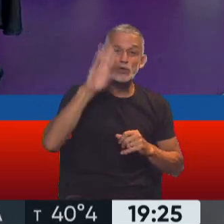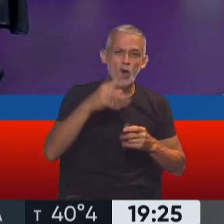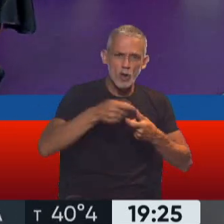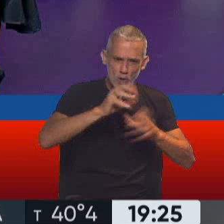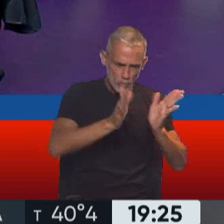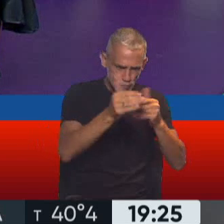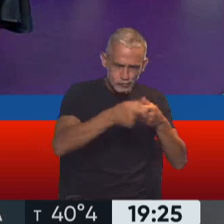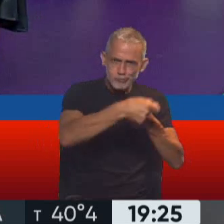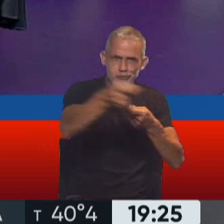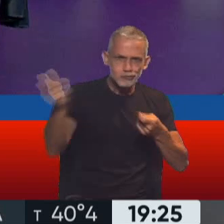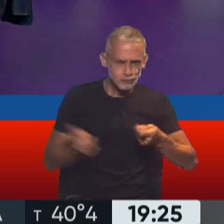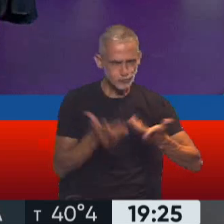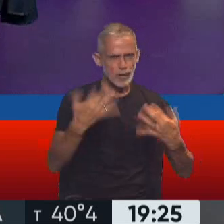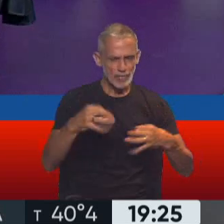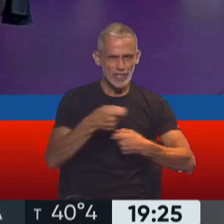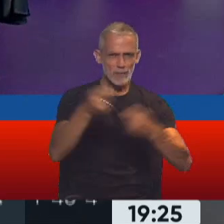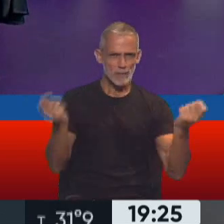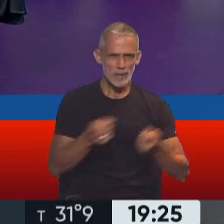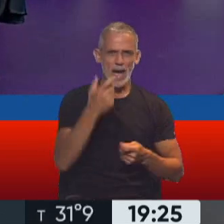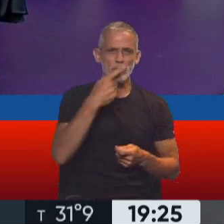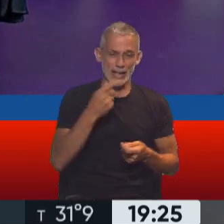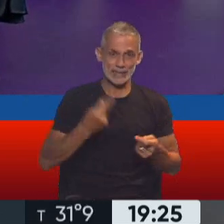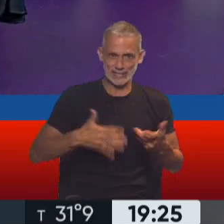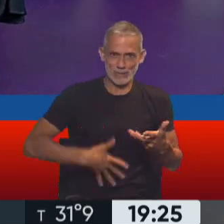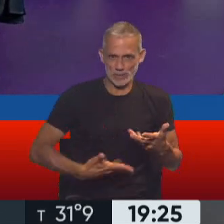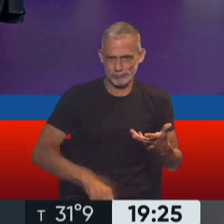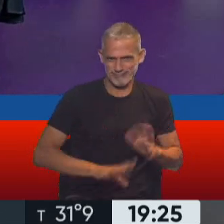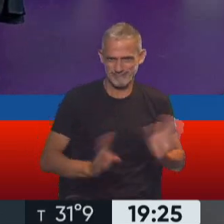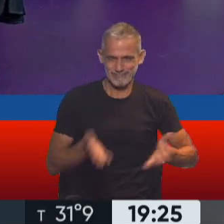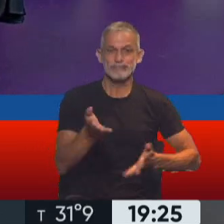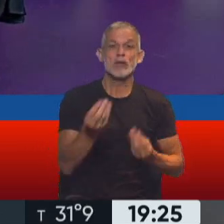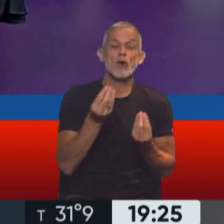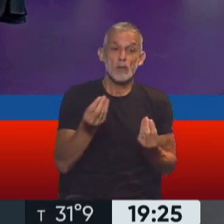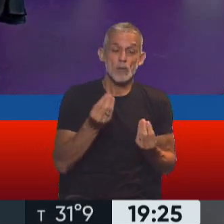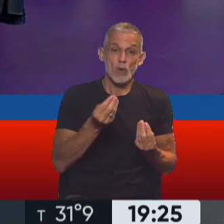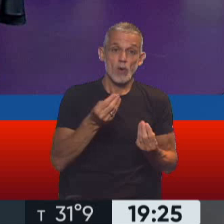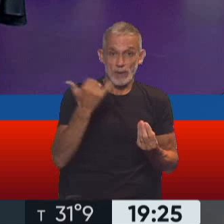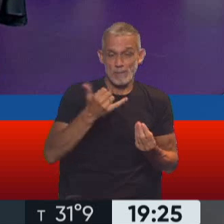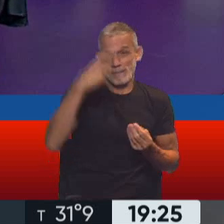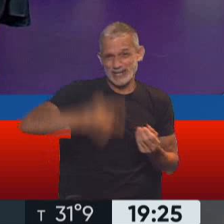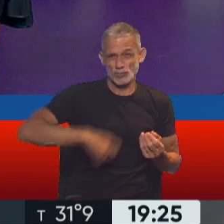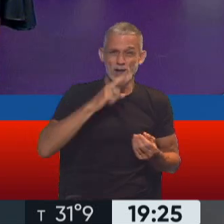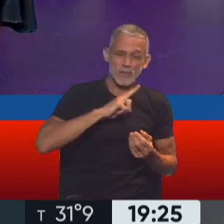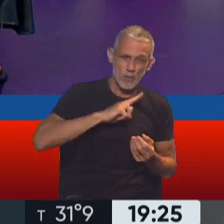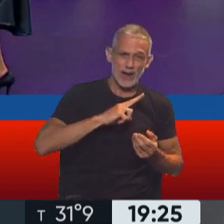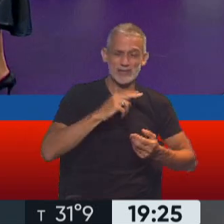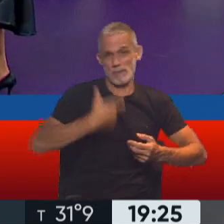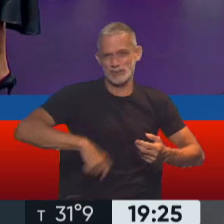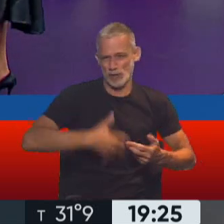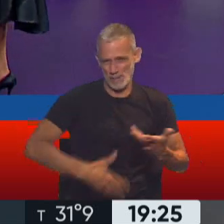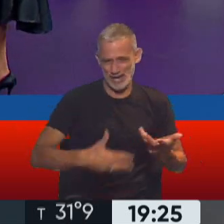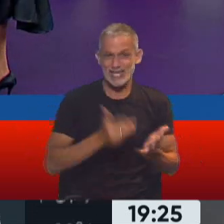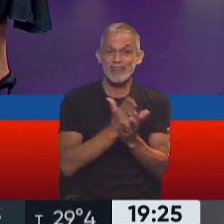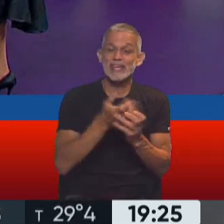aumentado también, además de las herramientas que hoy tienen mujeres y personas gestantes para poder acceder a su derecho.